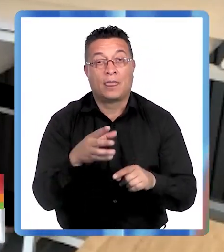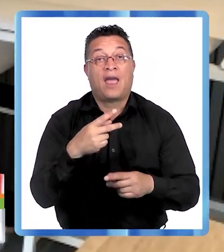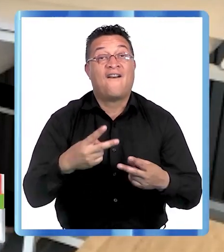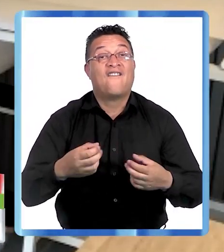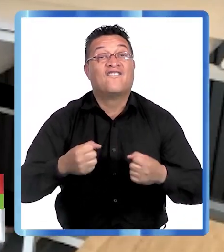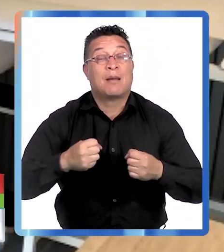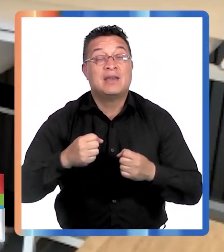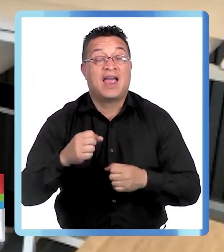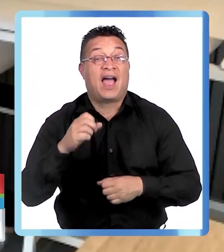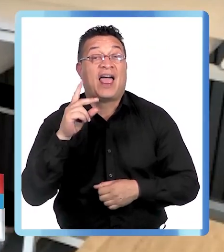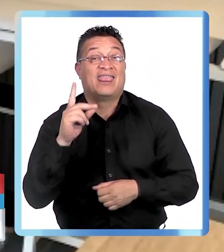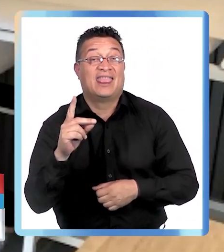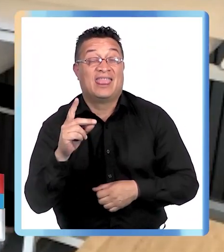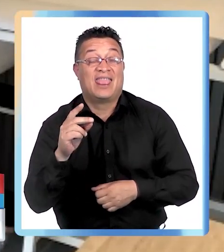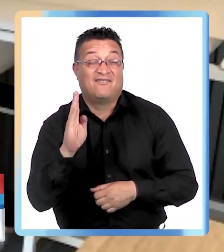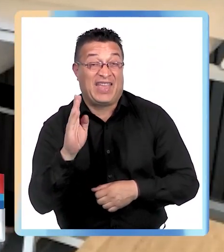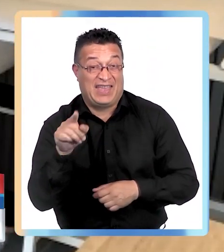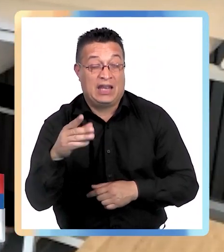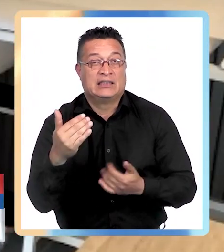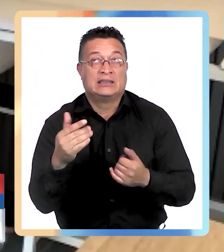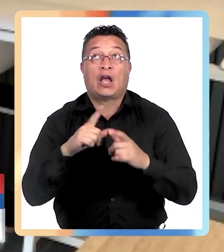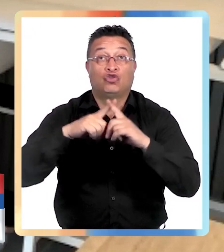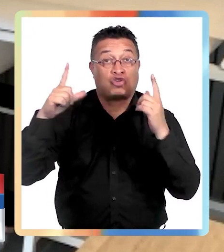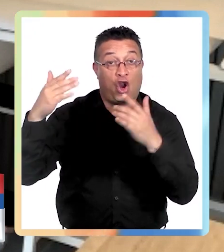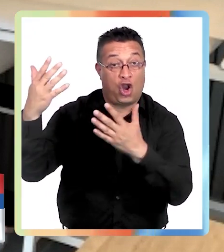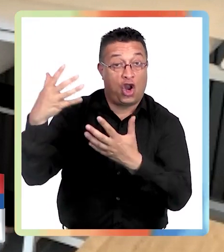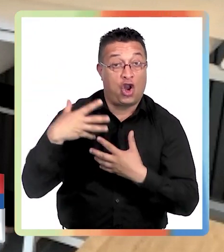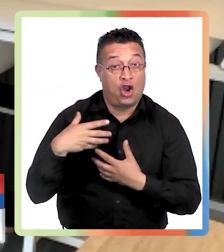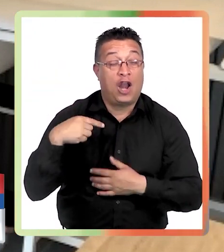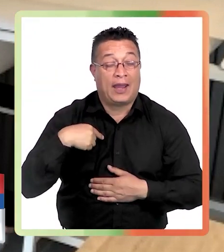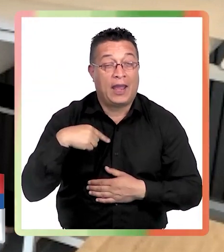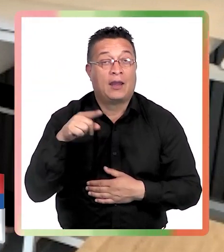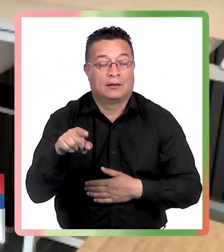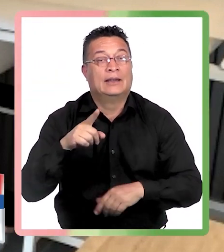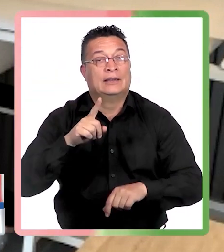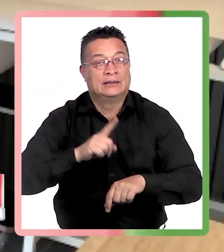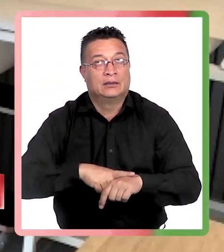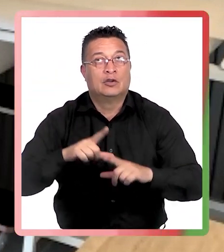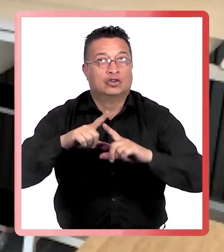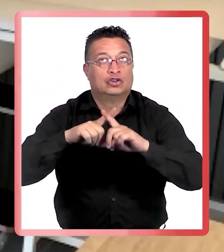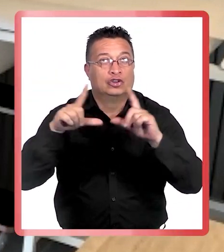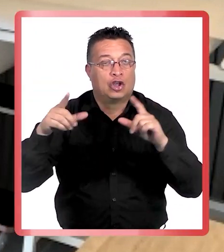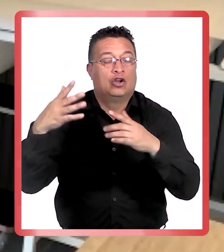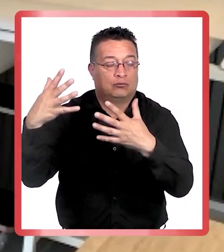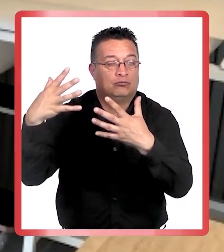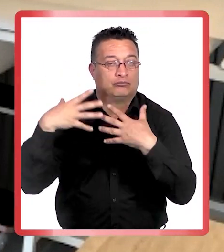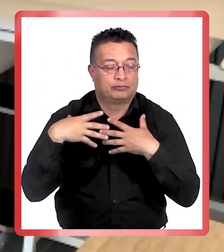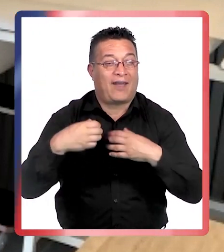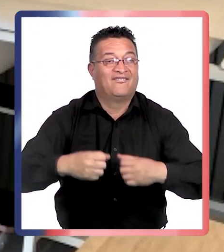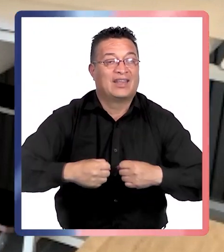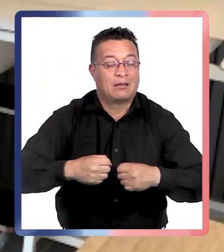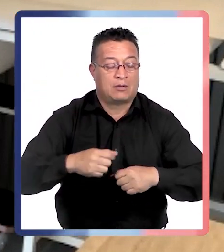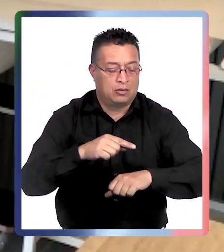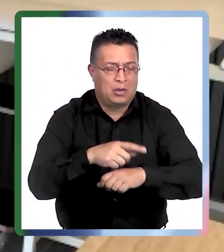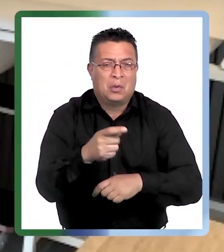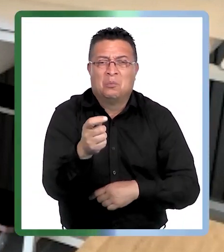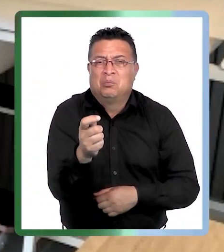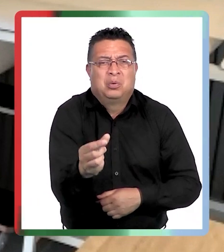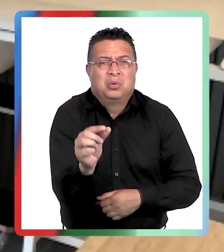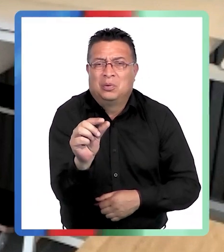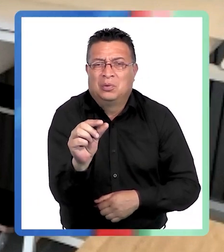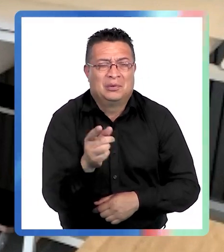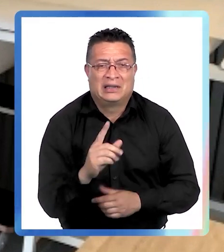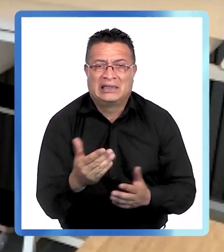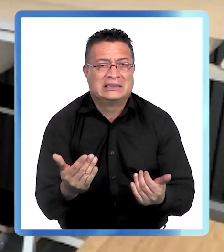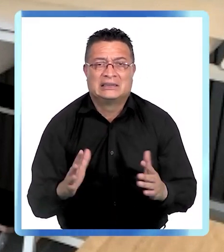vitamina D que uno necesita al sol, lo que uno necesita de tiempo al sol para la vitamina D que uno necesita son tiempos cortitos,